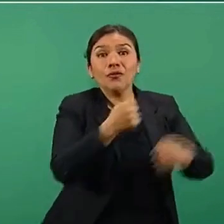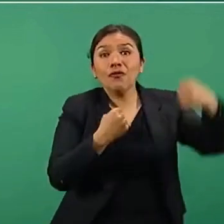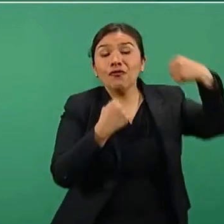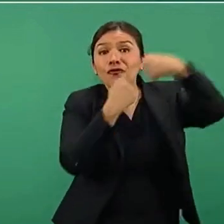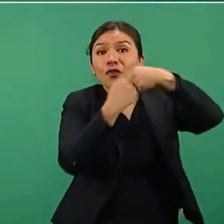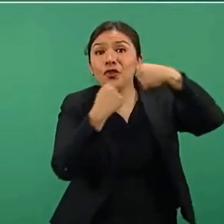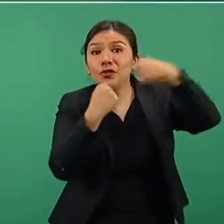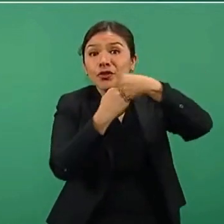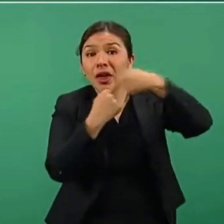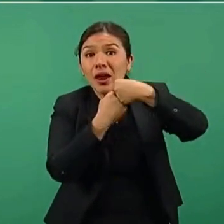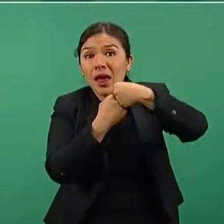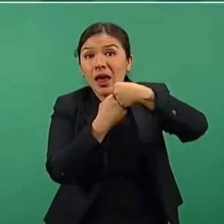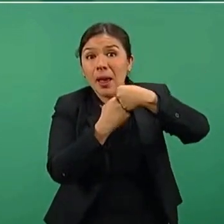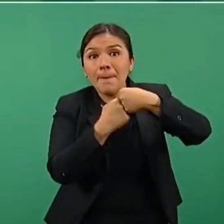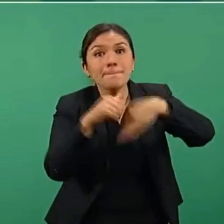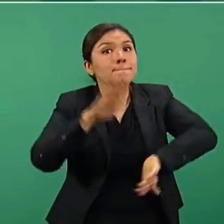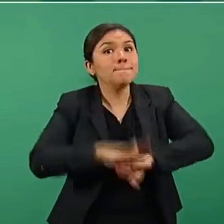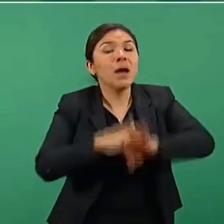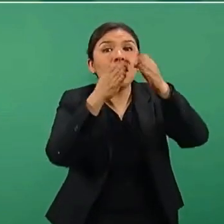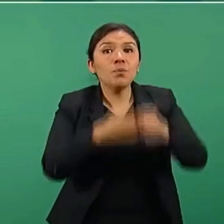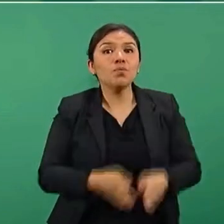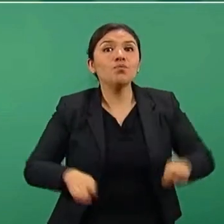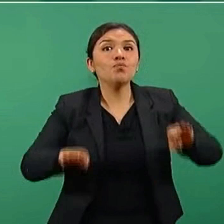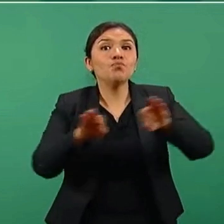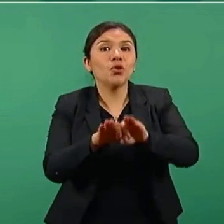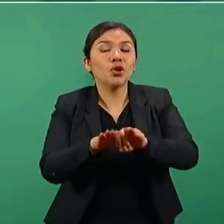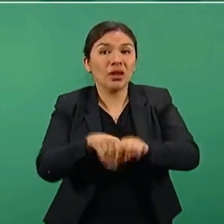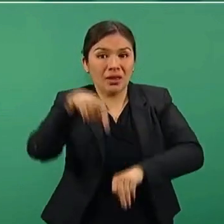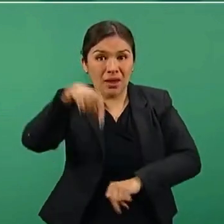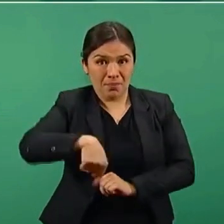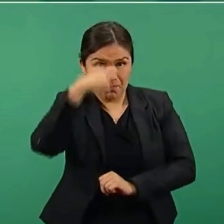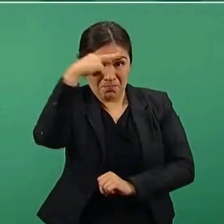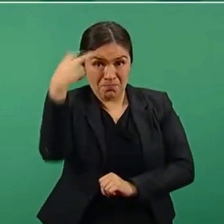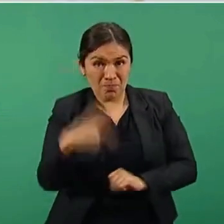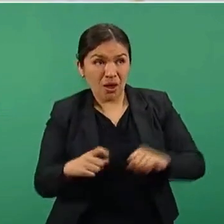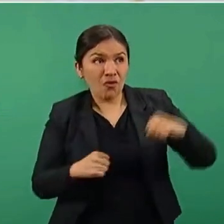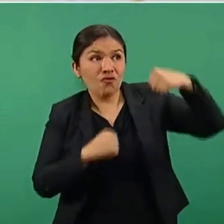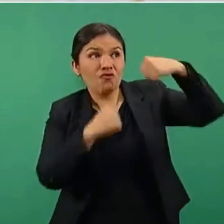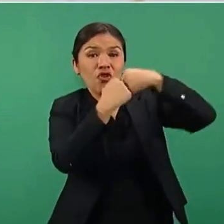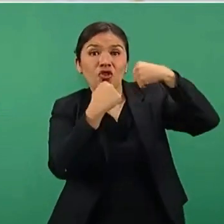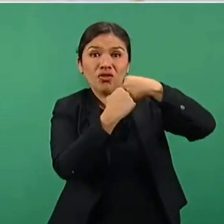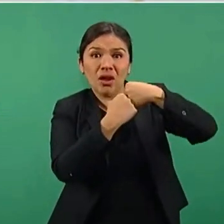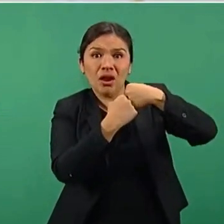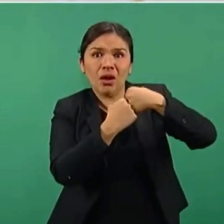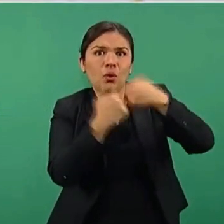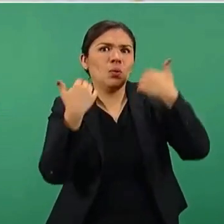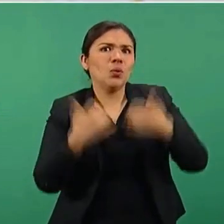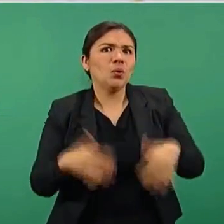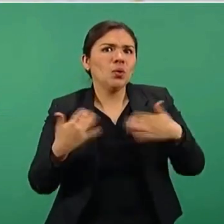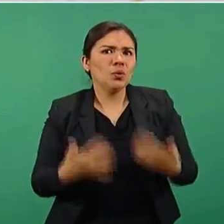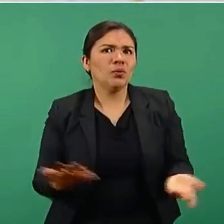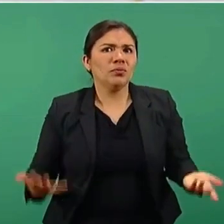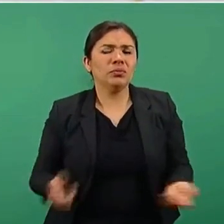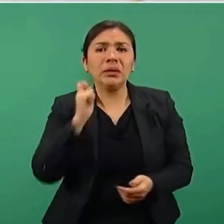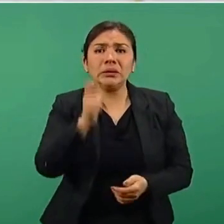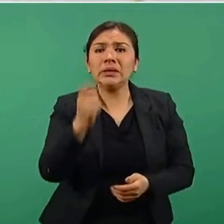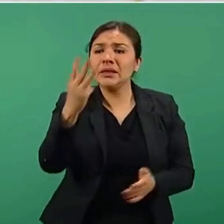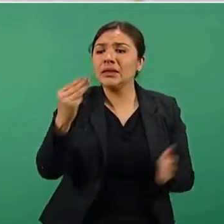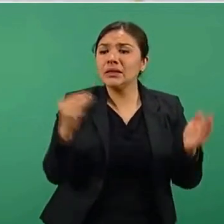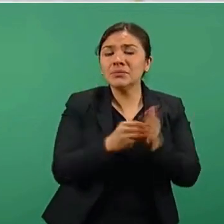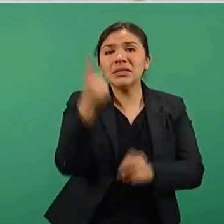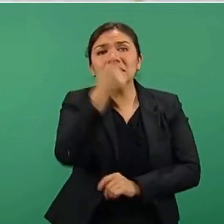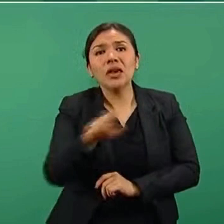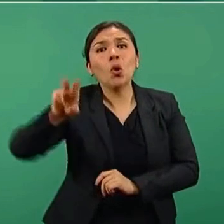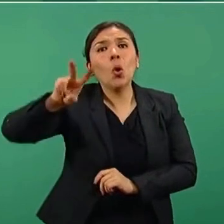más importante que tenemos. Tenemos, son tres mil 180